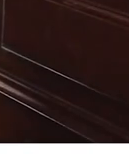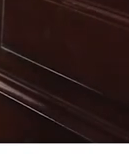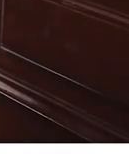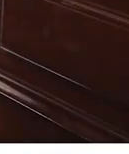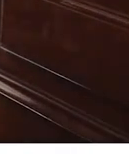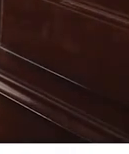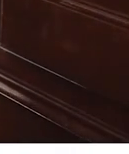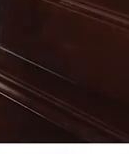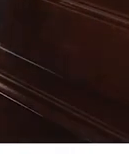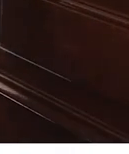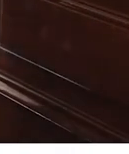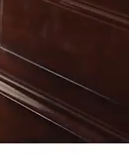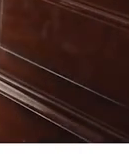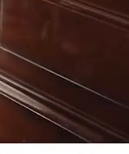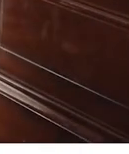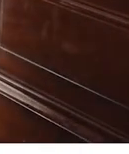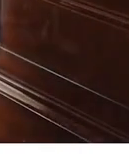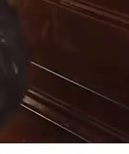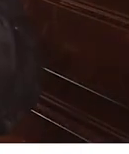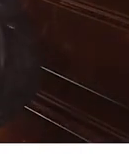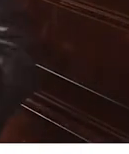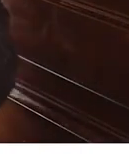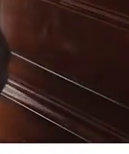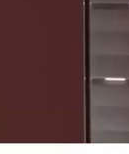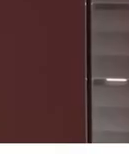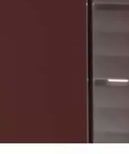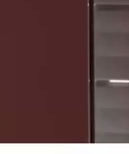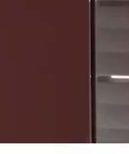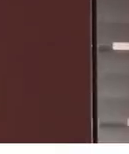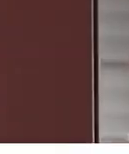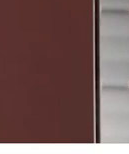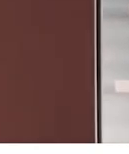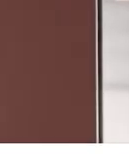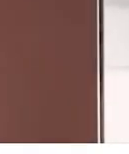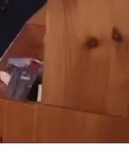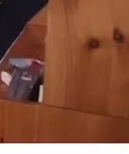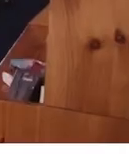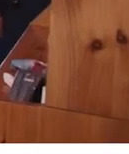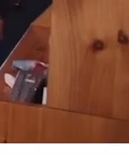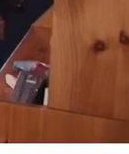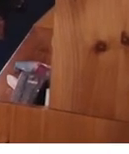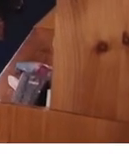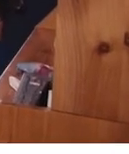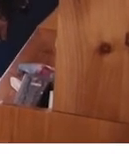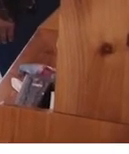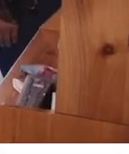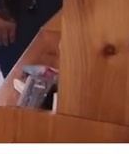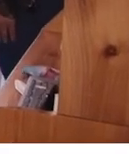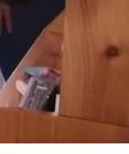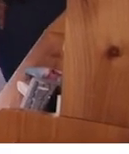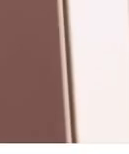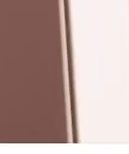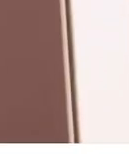Esta es la historia de Susana, que colgaba mantas en las ventanas para proteger a sus hijos del frío.